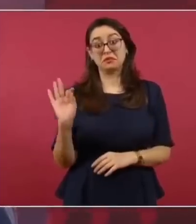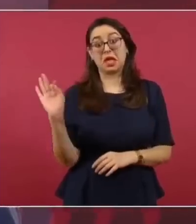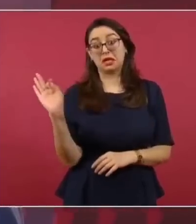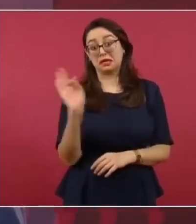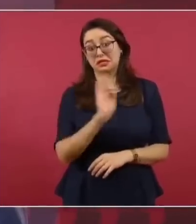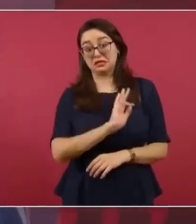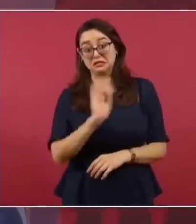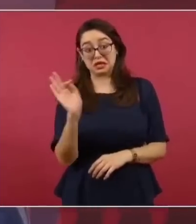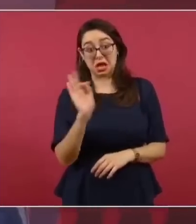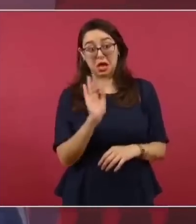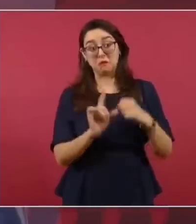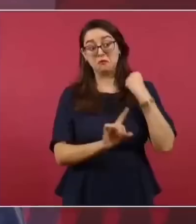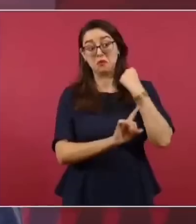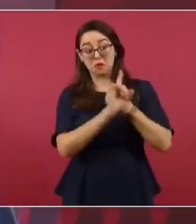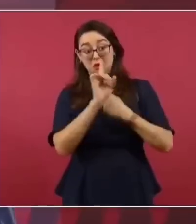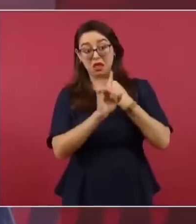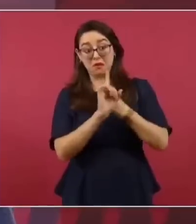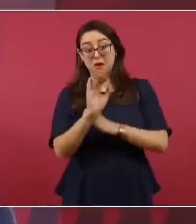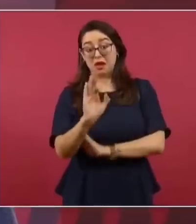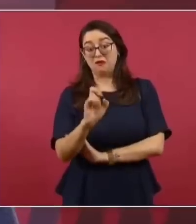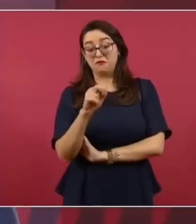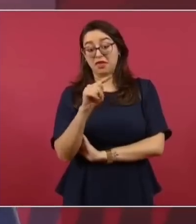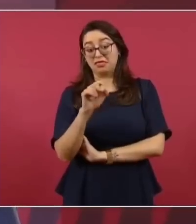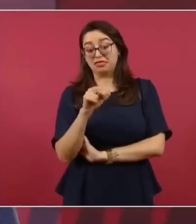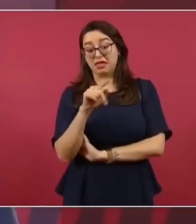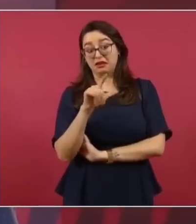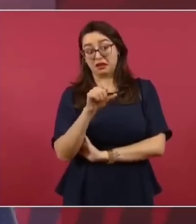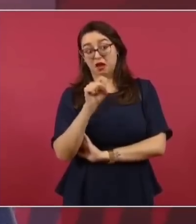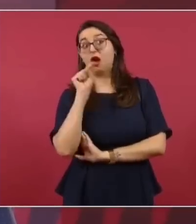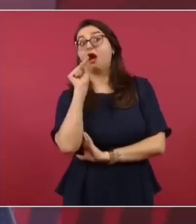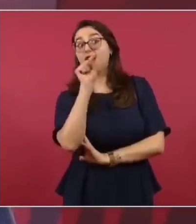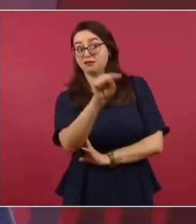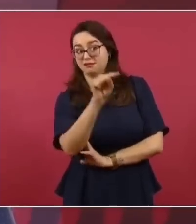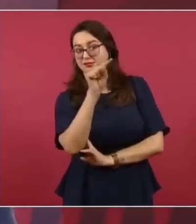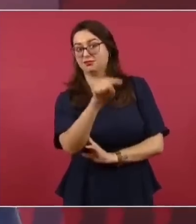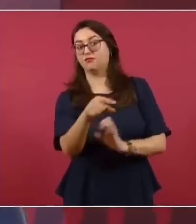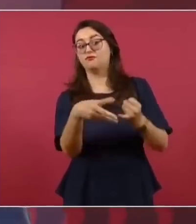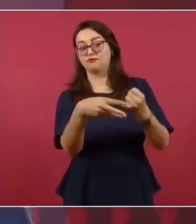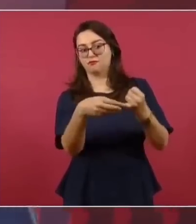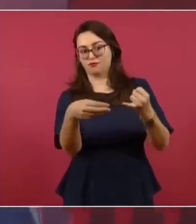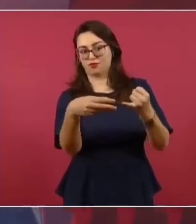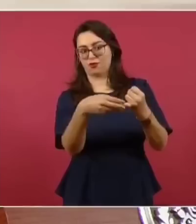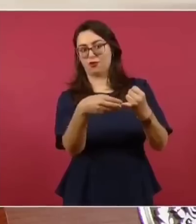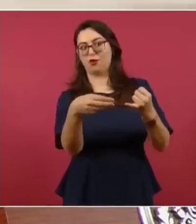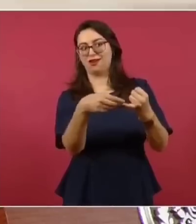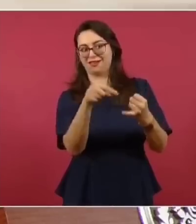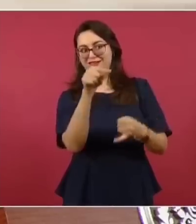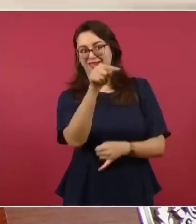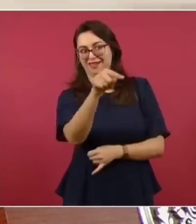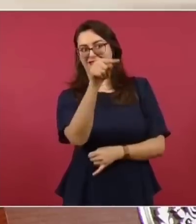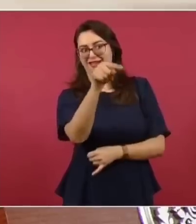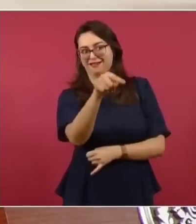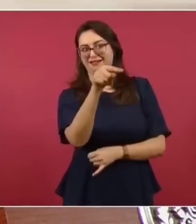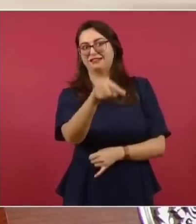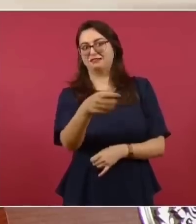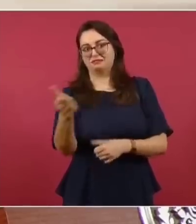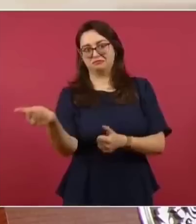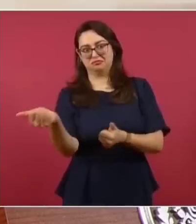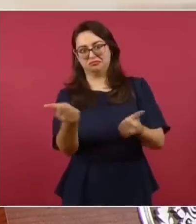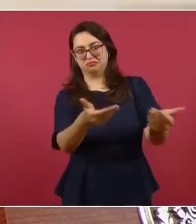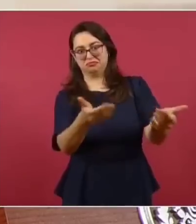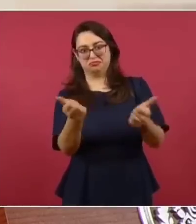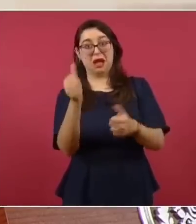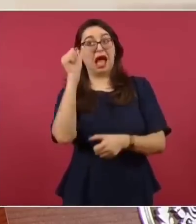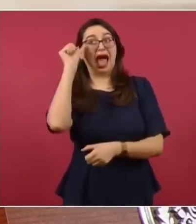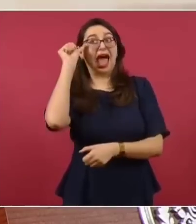porque sí llegue a Estados Unidos, desde